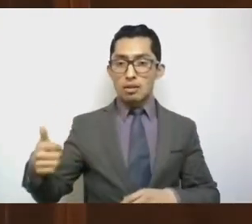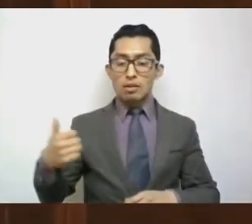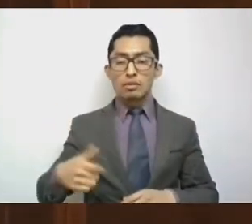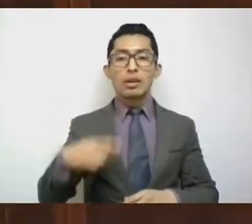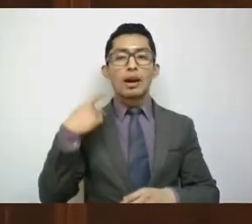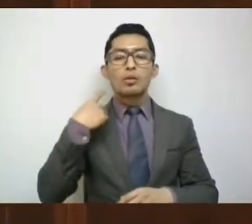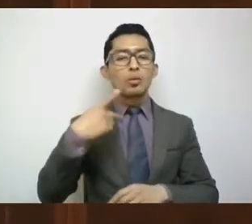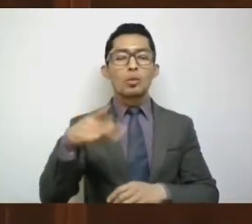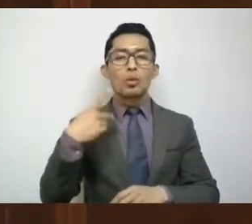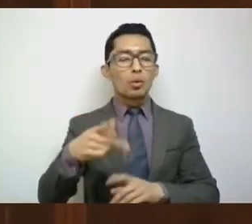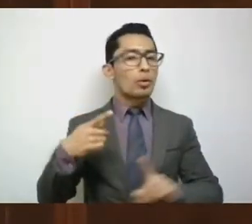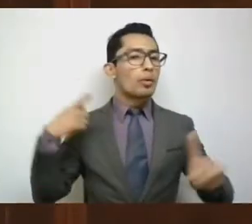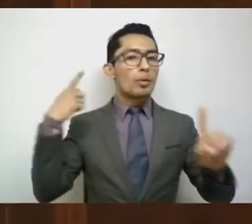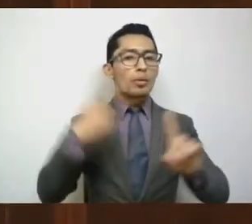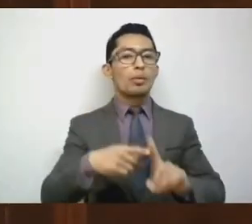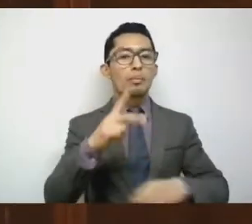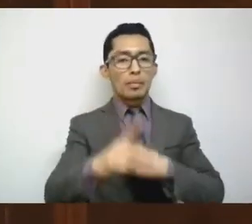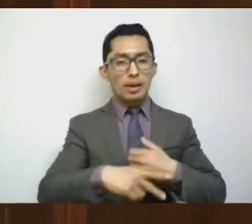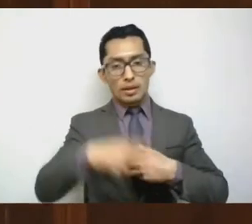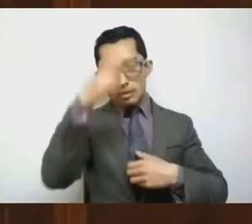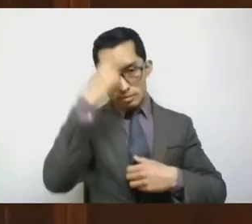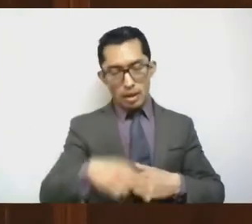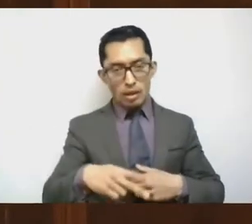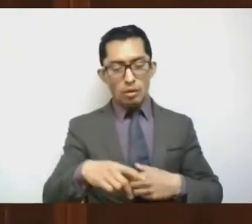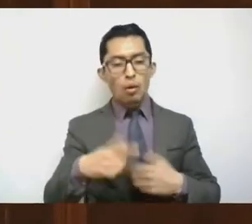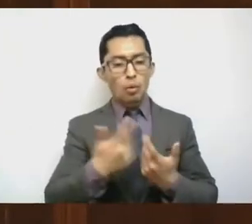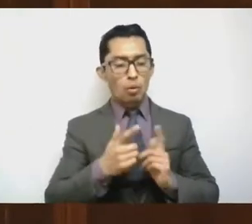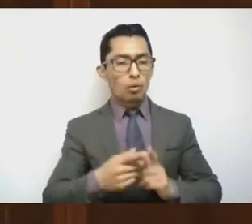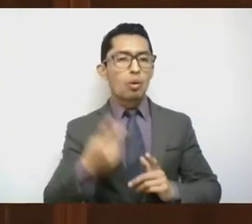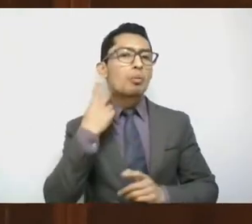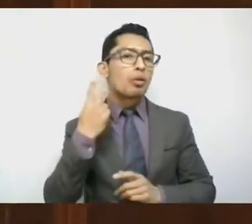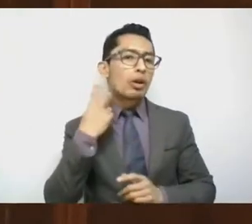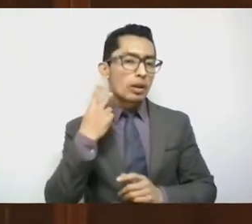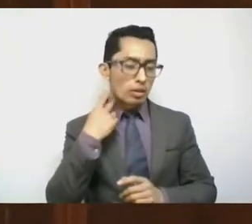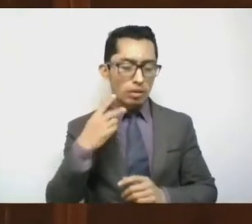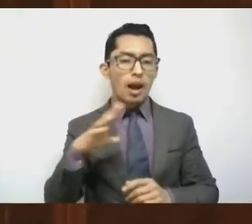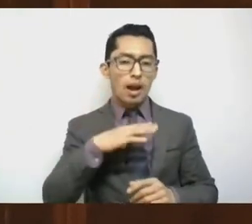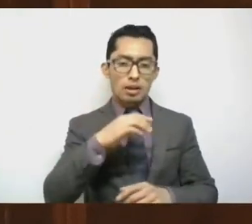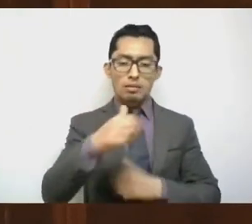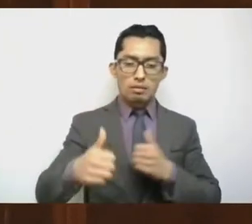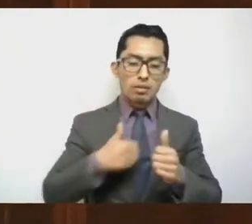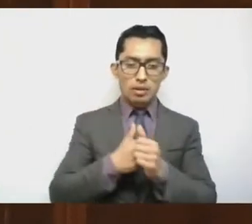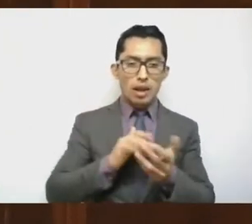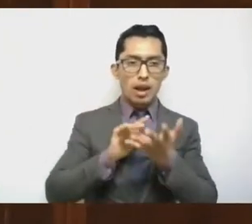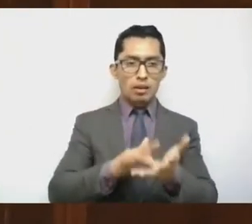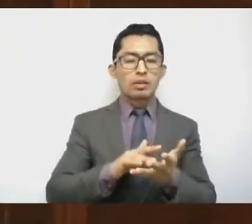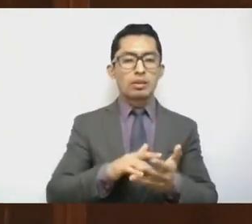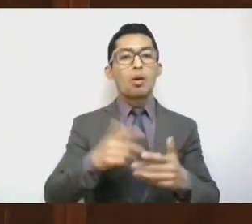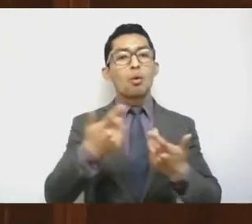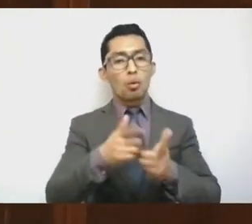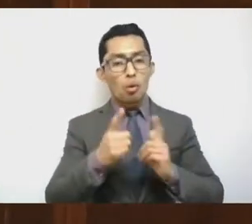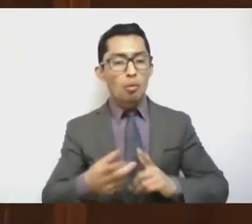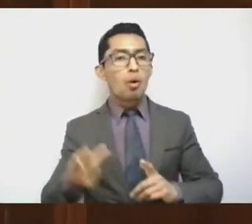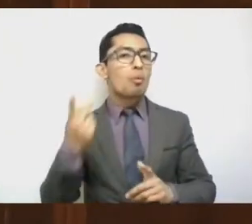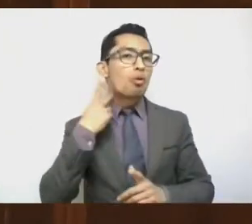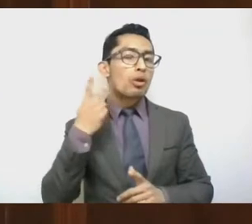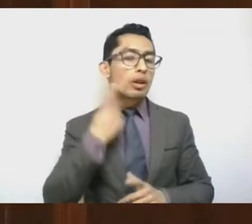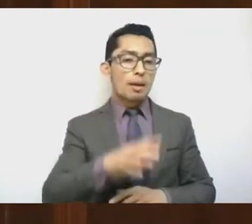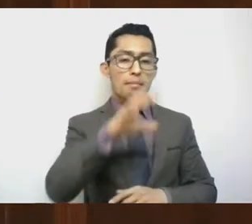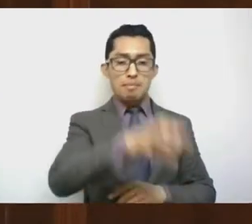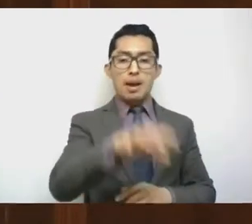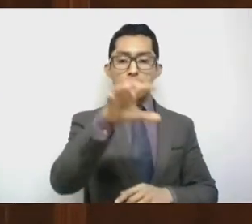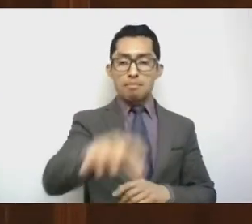abanderado por un partido político. Somos los grupos parlamentarios que representamos a las fuerzas